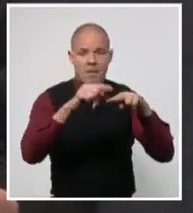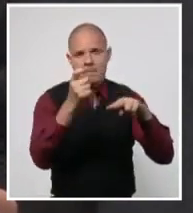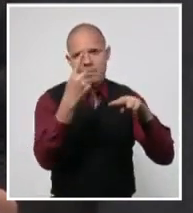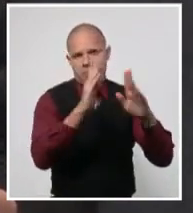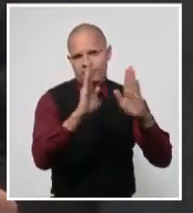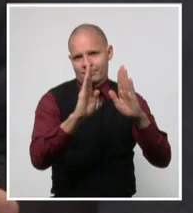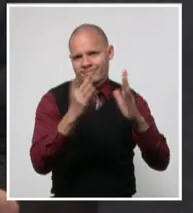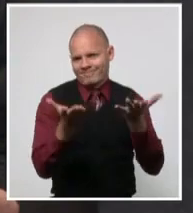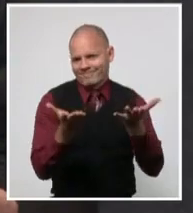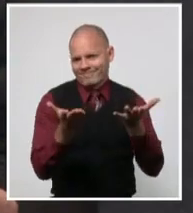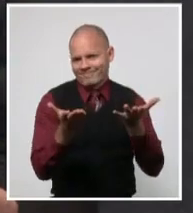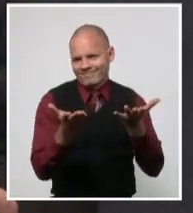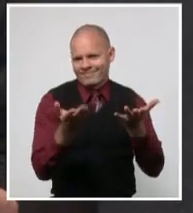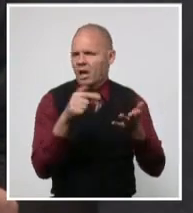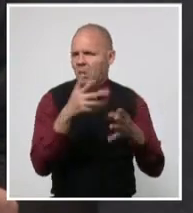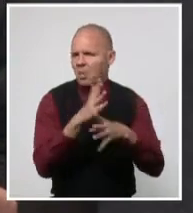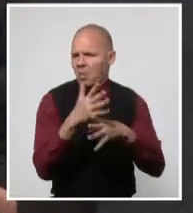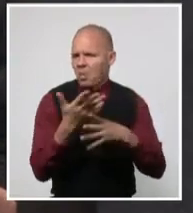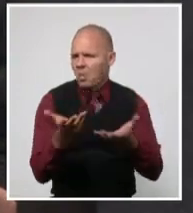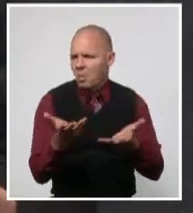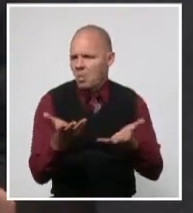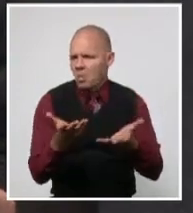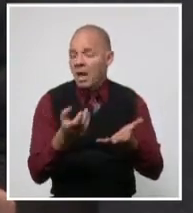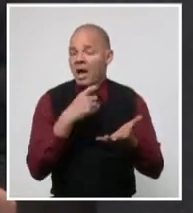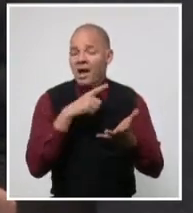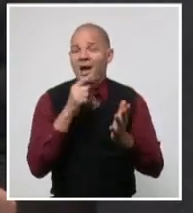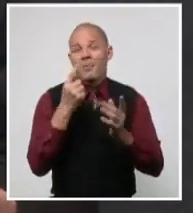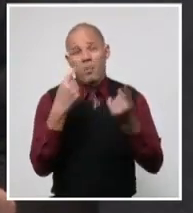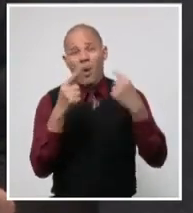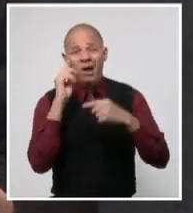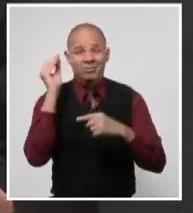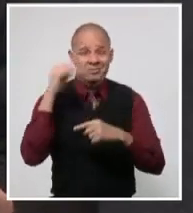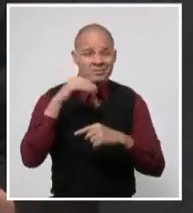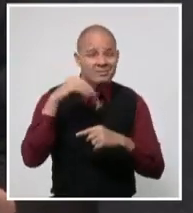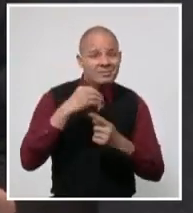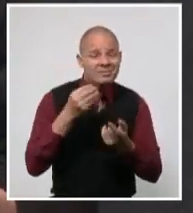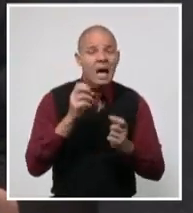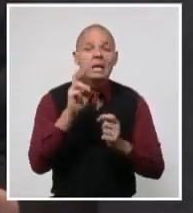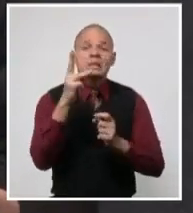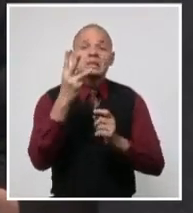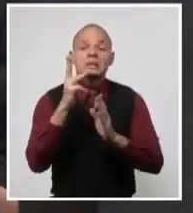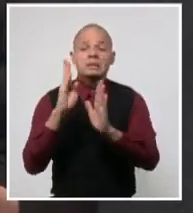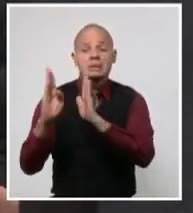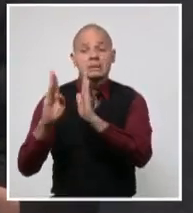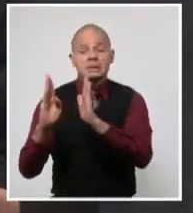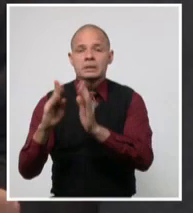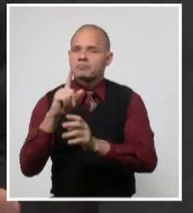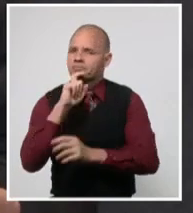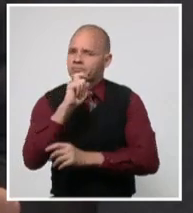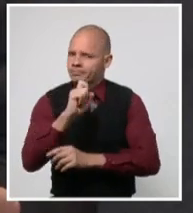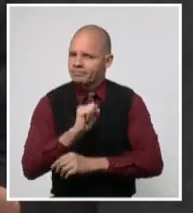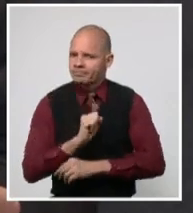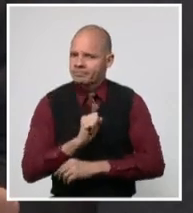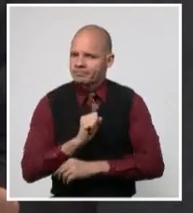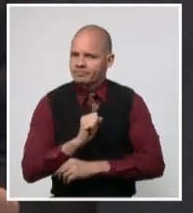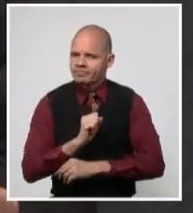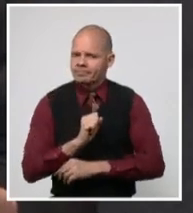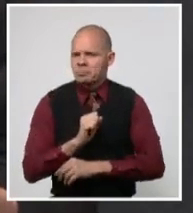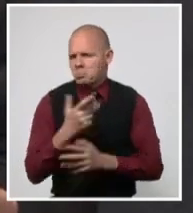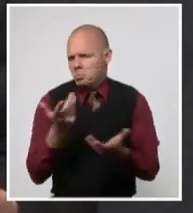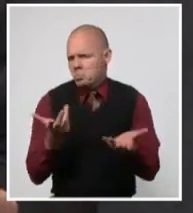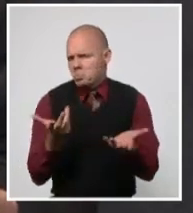implica que un grupo de medidas previstas para la tercera fase no puedan aplicarse